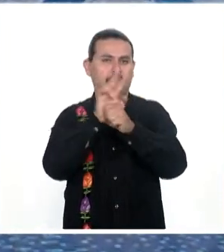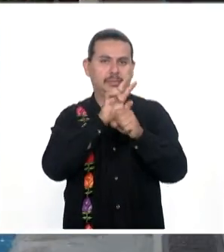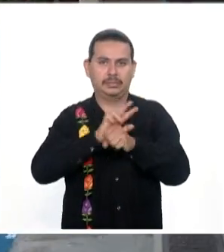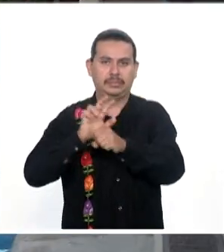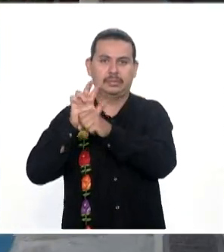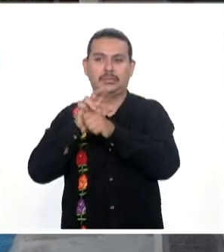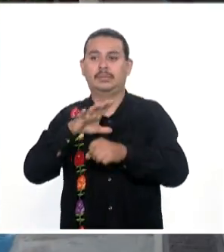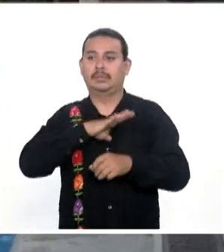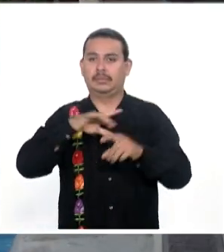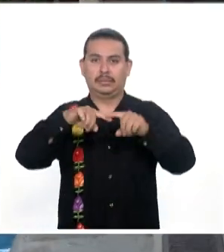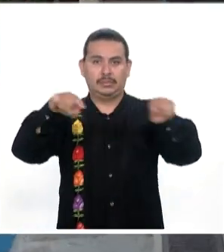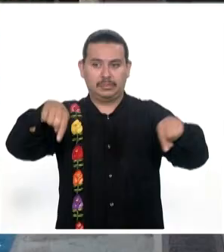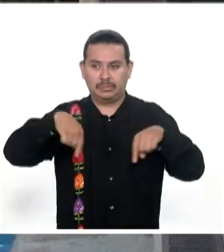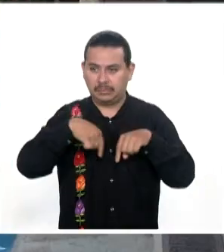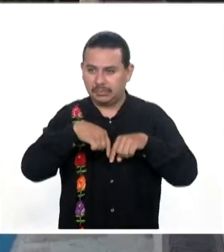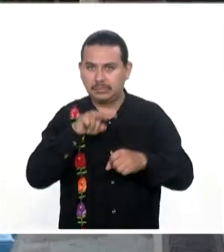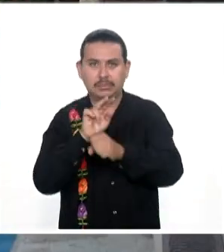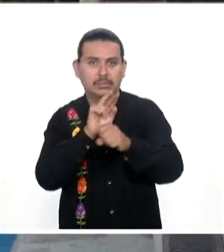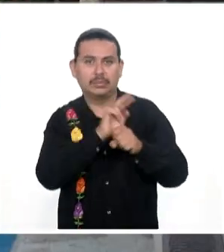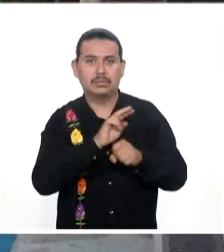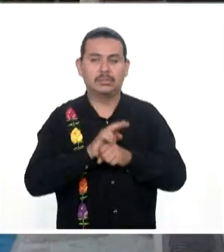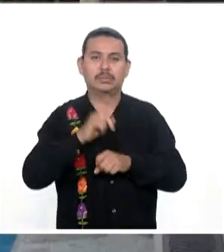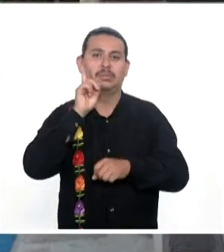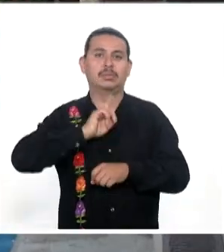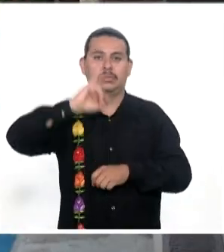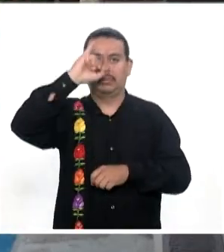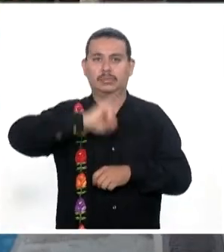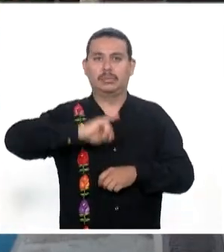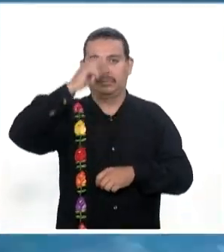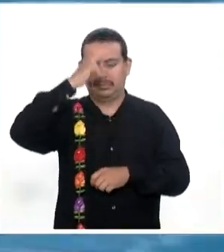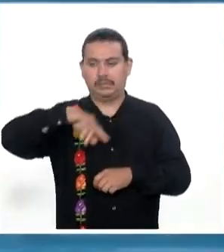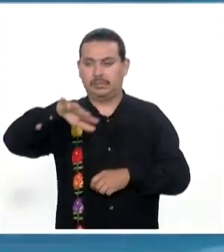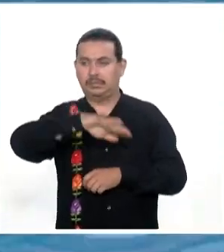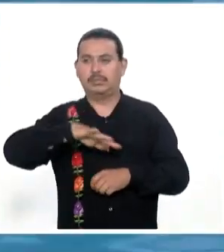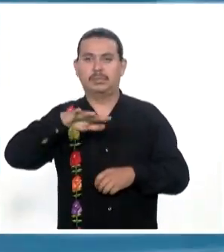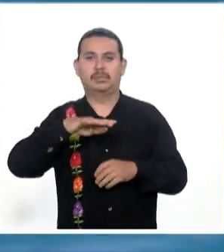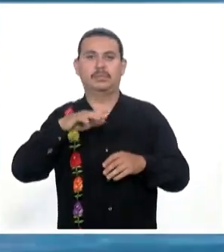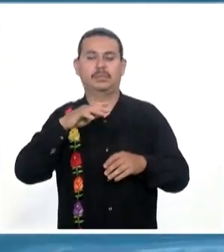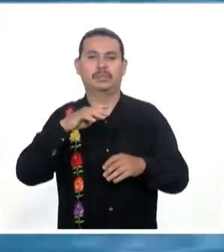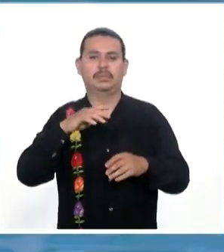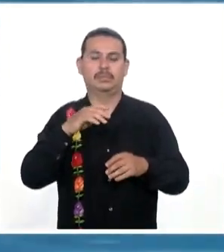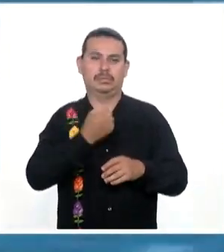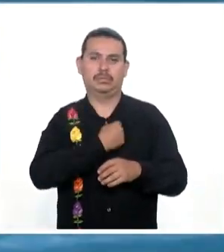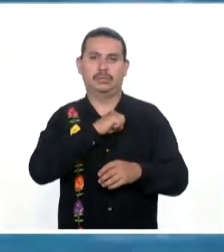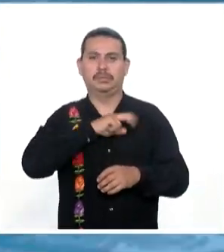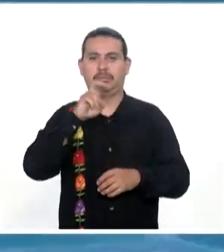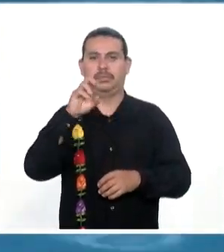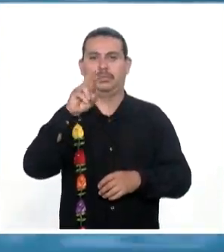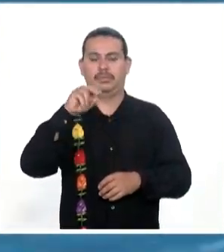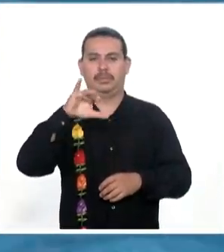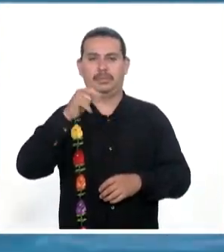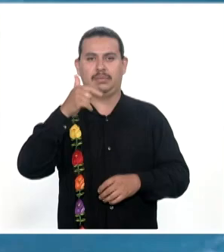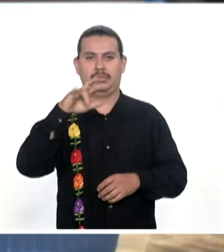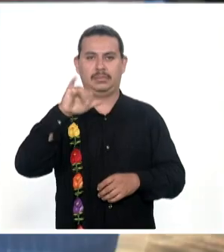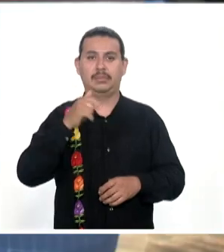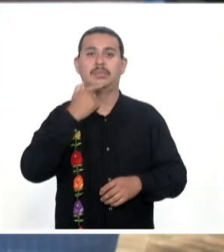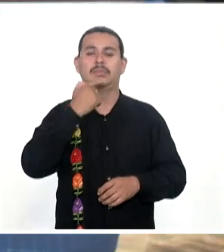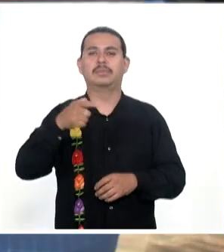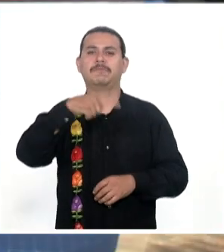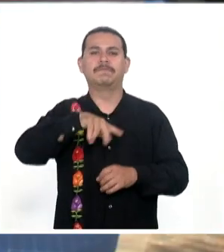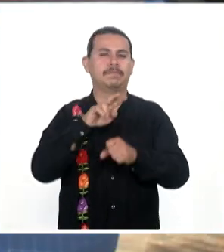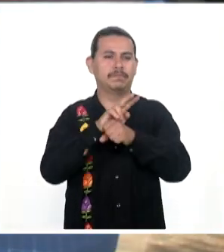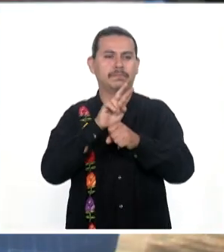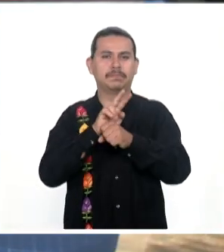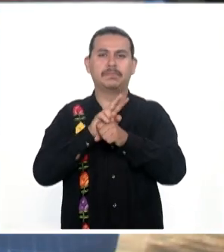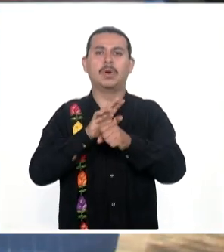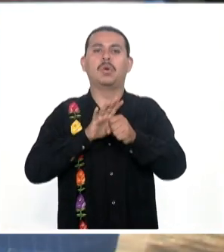Vacacionales Que cuenten Con albercas La jefa Del Departamento De Saneamiento Básico Verónica López García Señaló Que